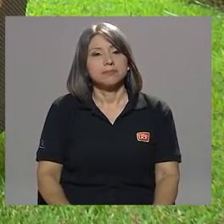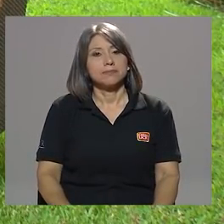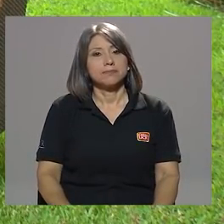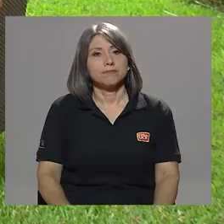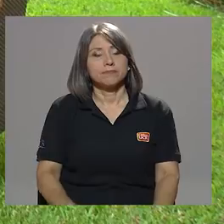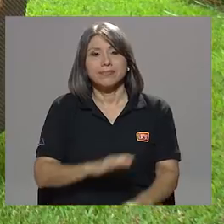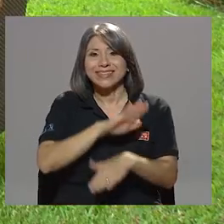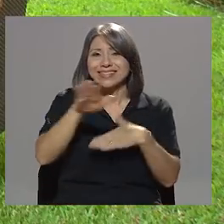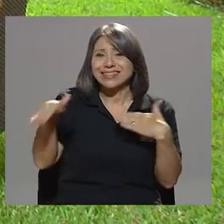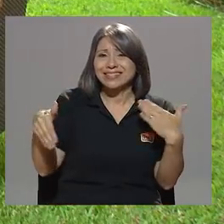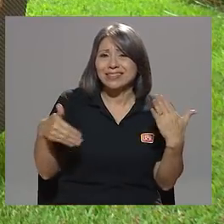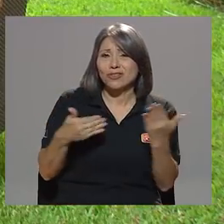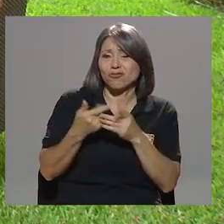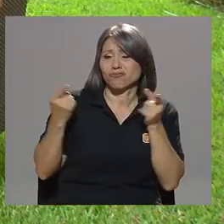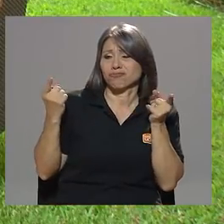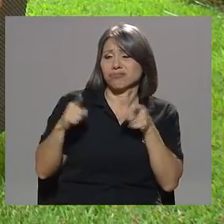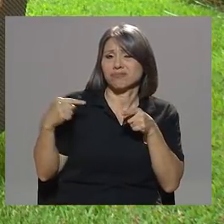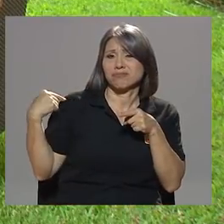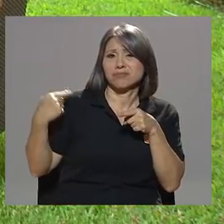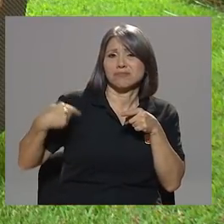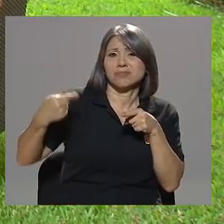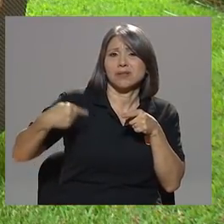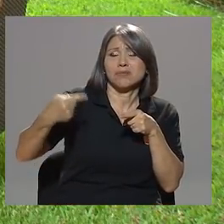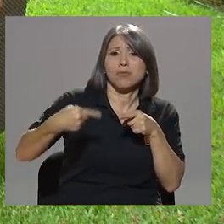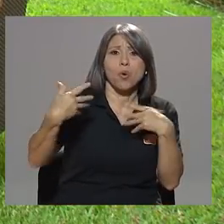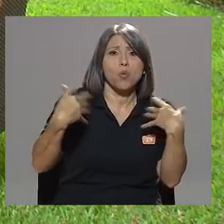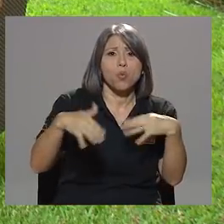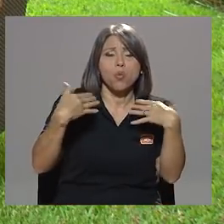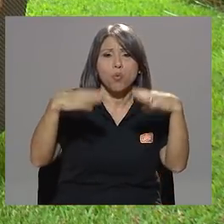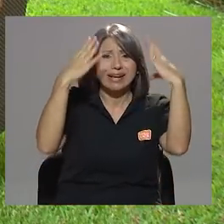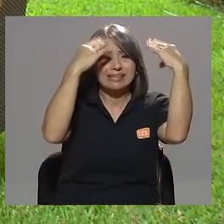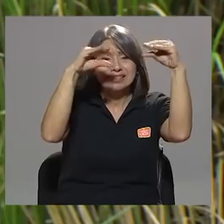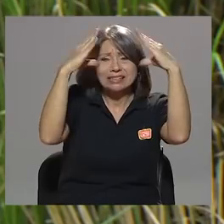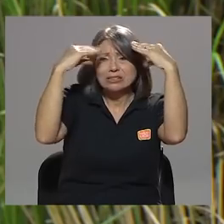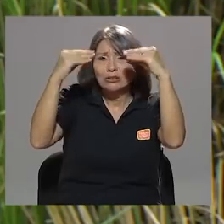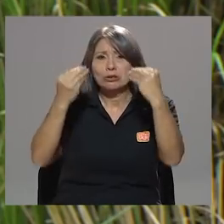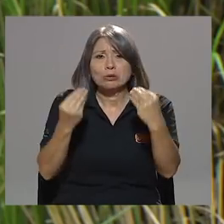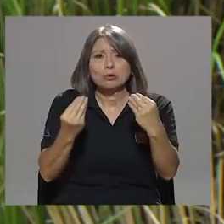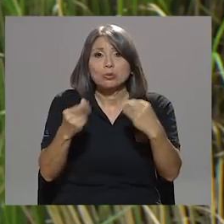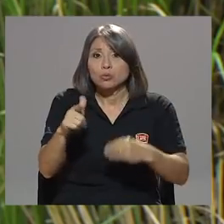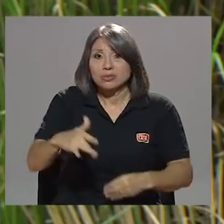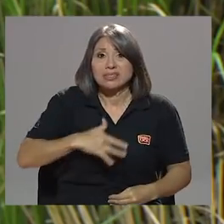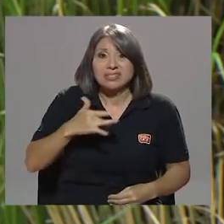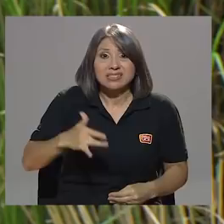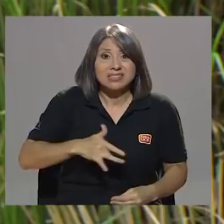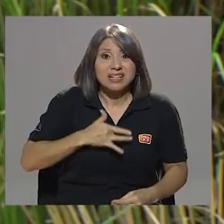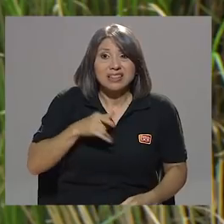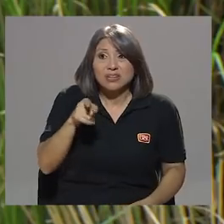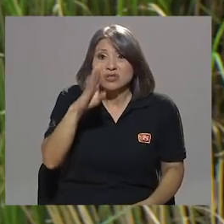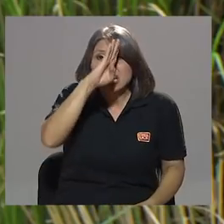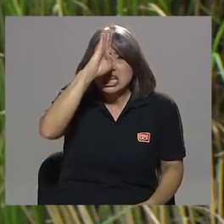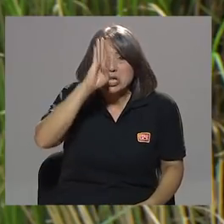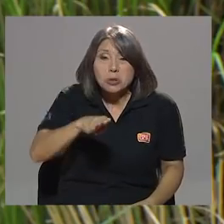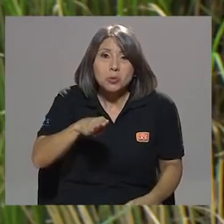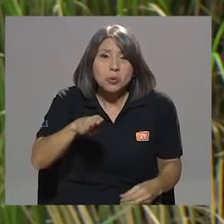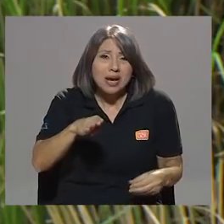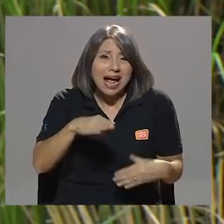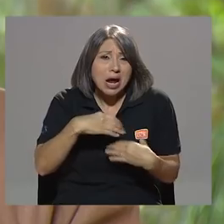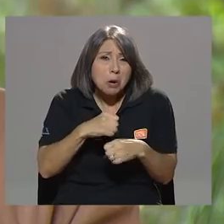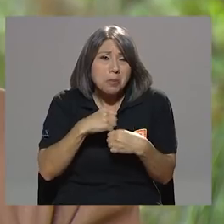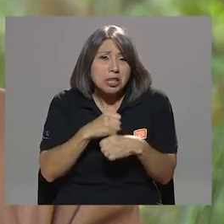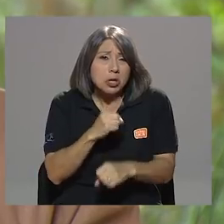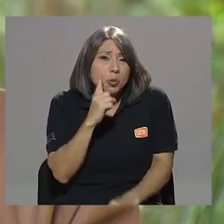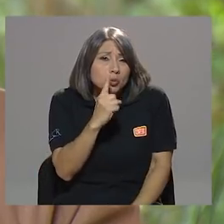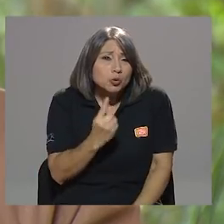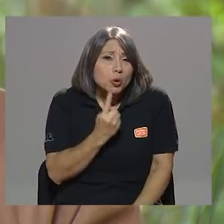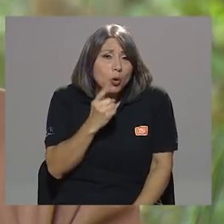En todo esto que ha sucedido, porque es demasiada la información que hay ¿Usted siente que nunca cometió ni un solo pecado, Juan Carlos?